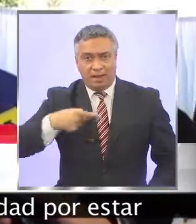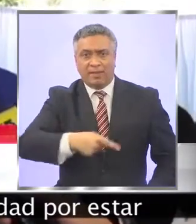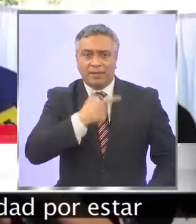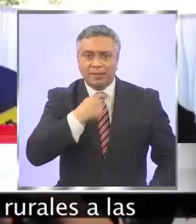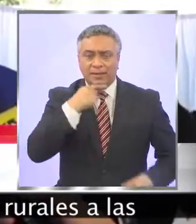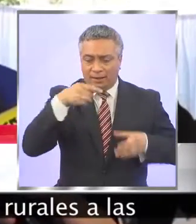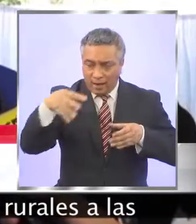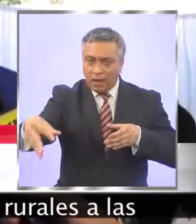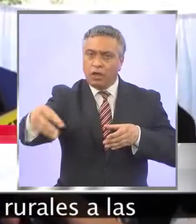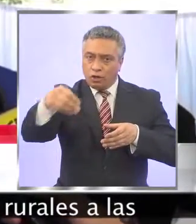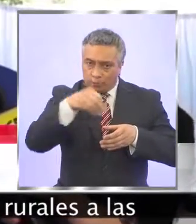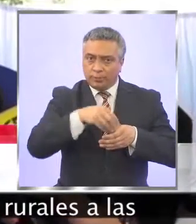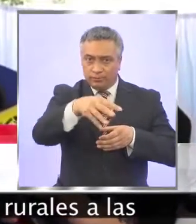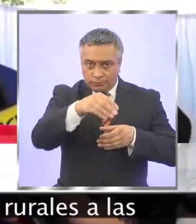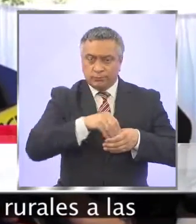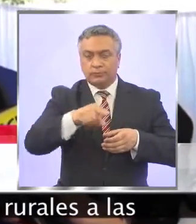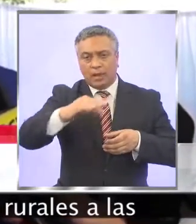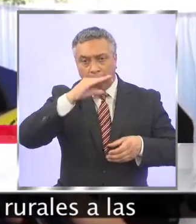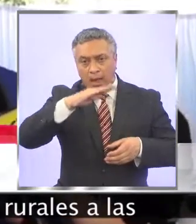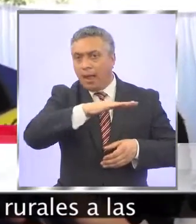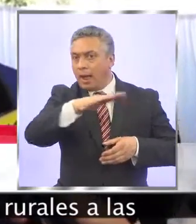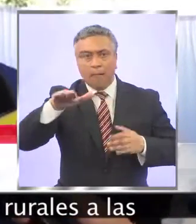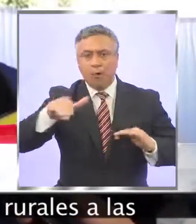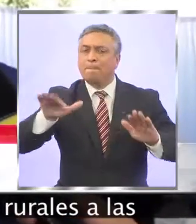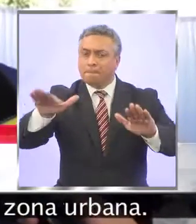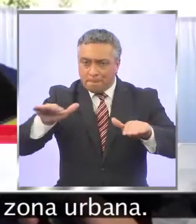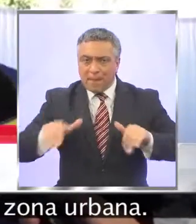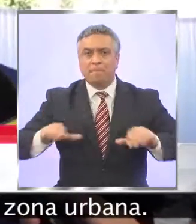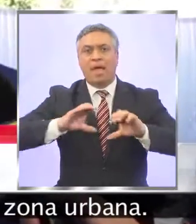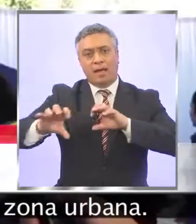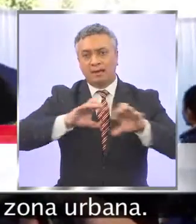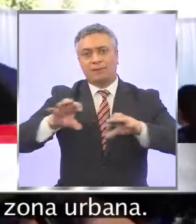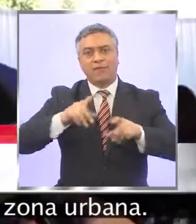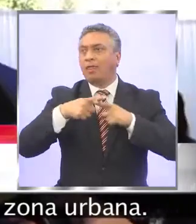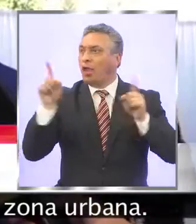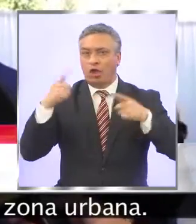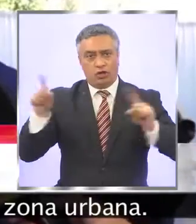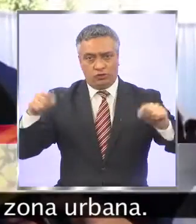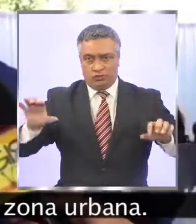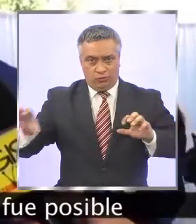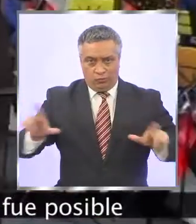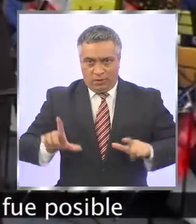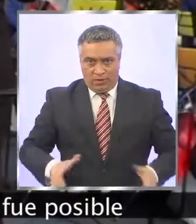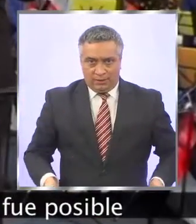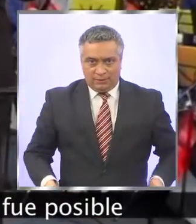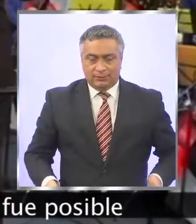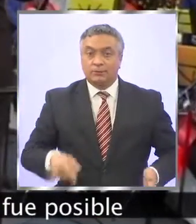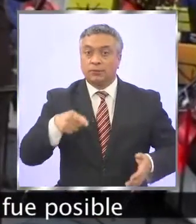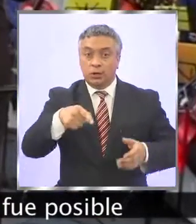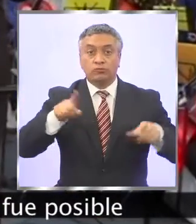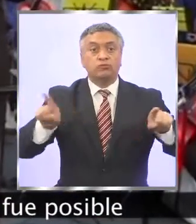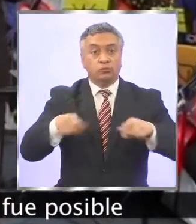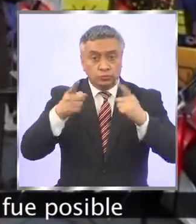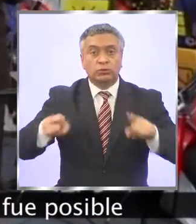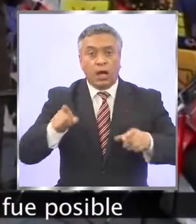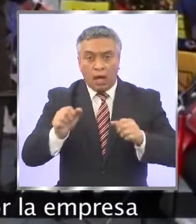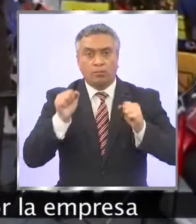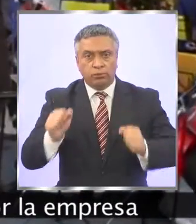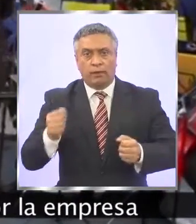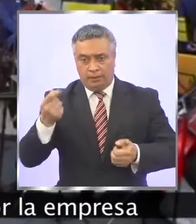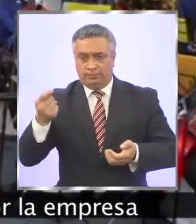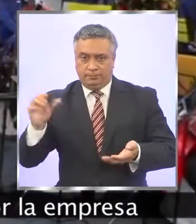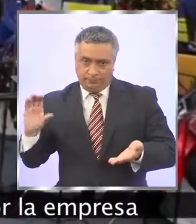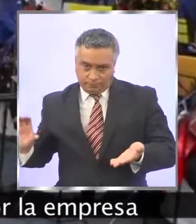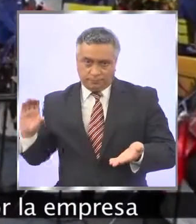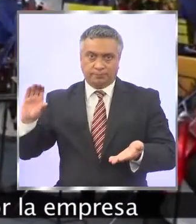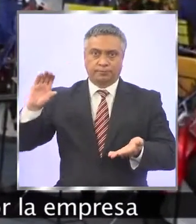por estar incorporando a nuestras zonas rurales las mismas actividades que nuestras zonas urbanas. La formación de esta orquesta fue posible